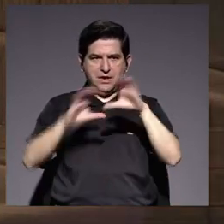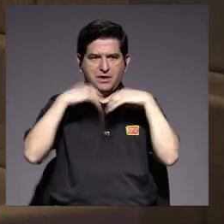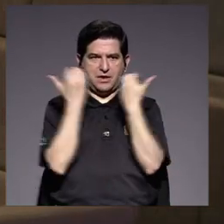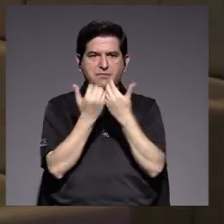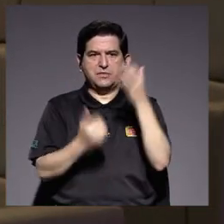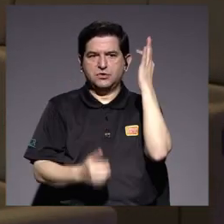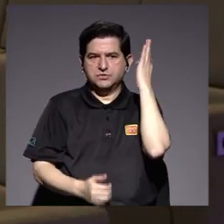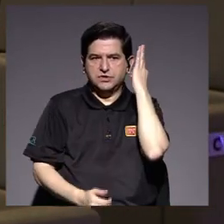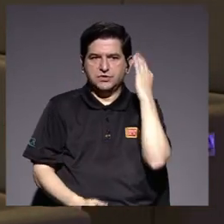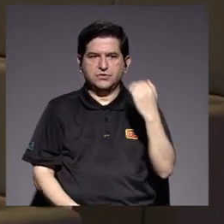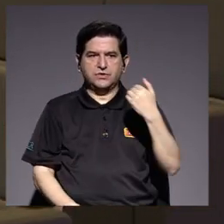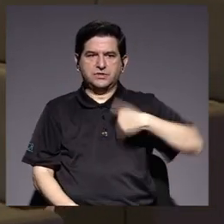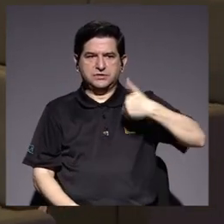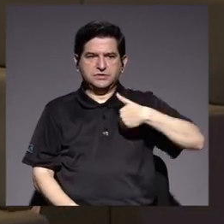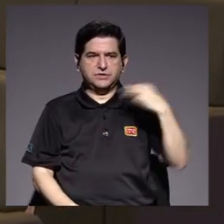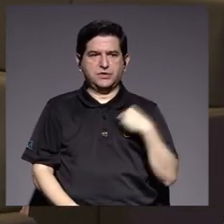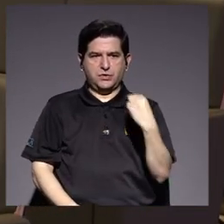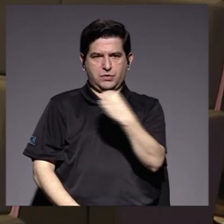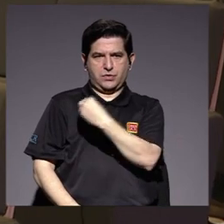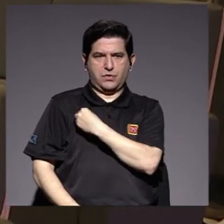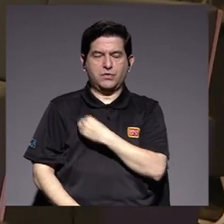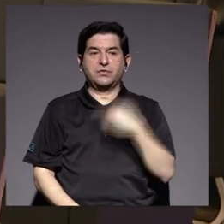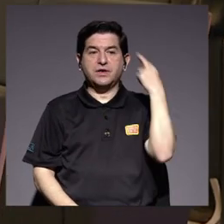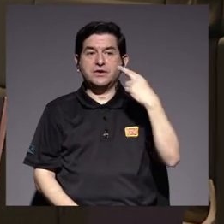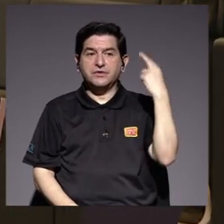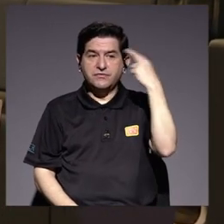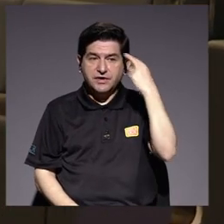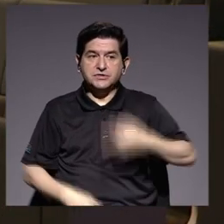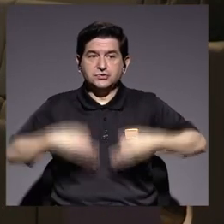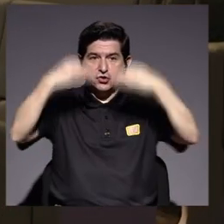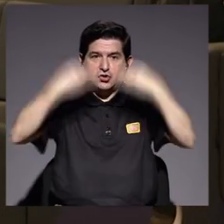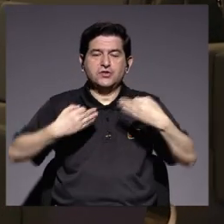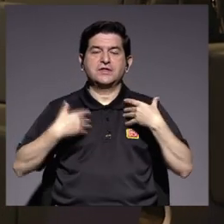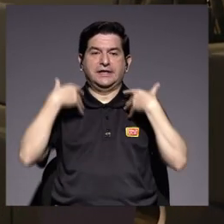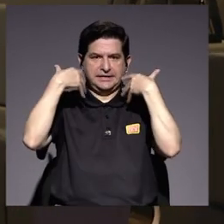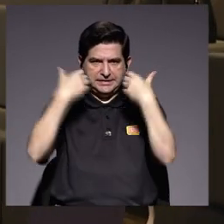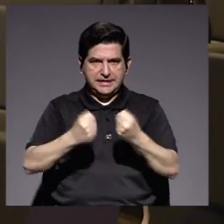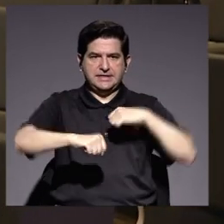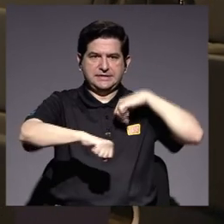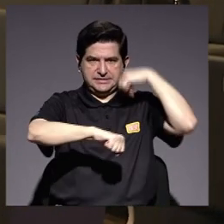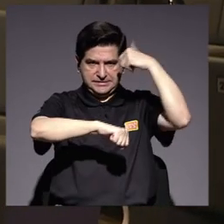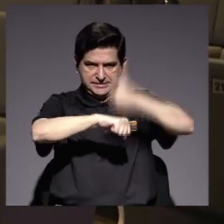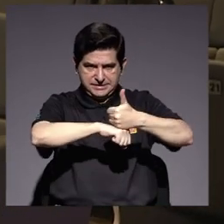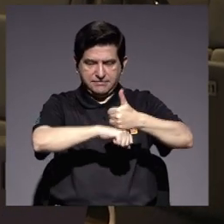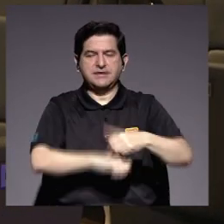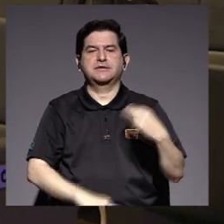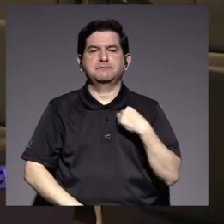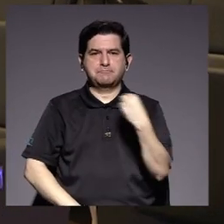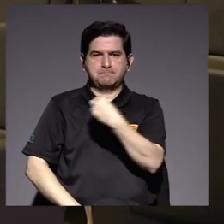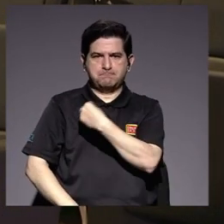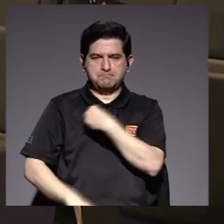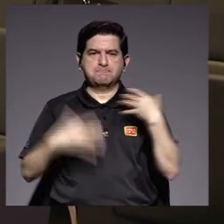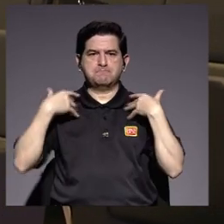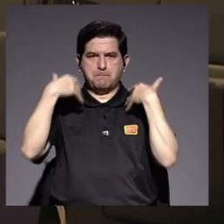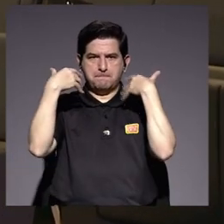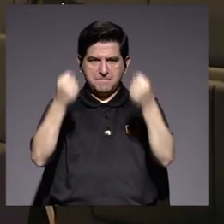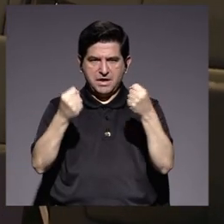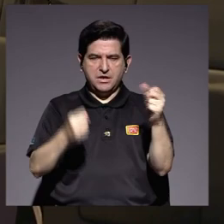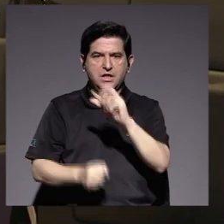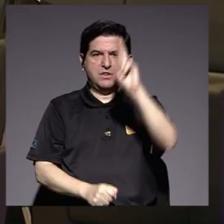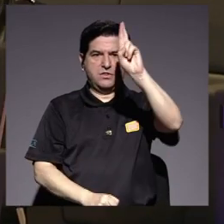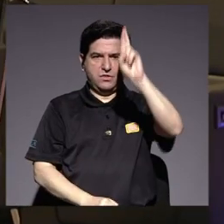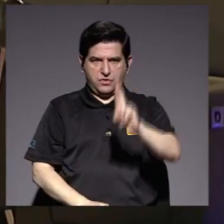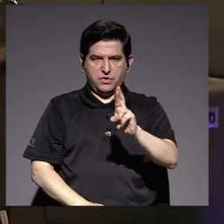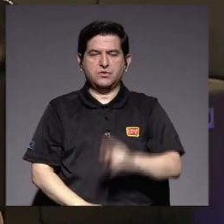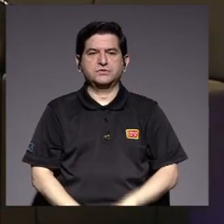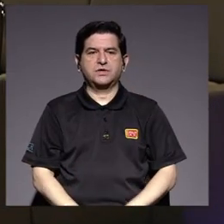las señoras y señores miembros, quienes debido a las medidas sanitarias interpuestas por el Ministerio de Salud de Costa